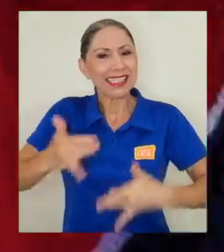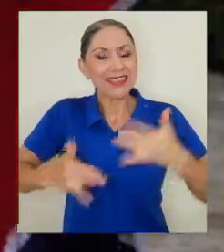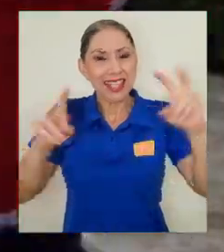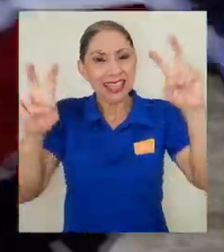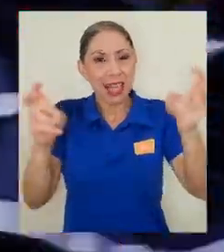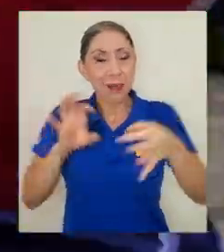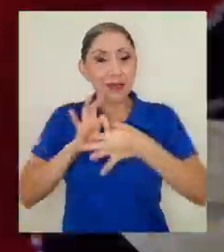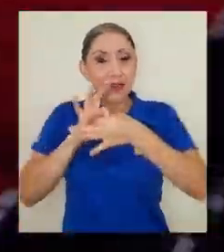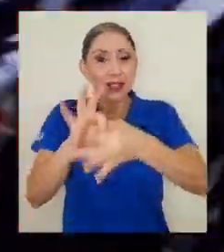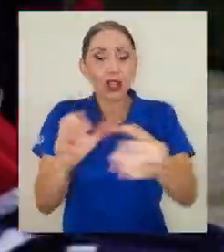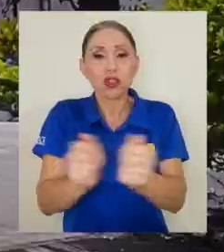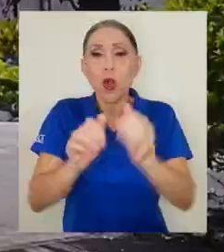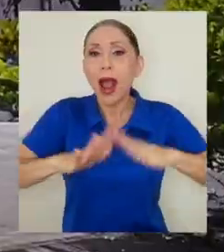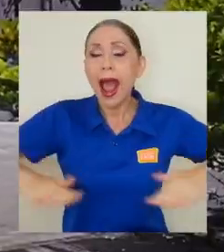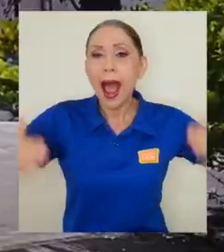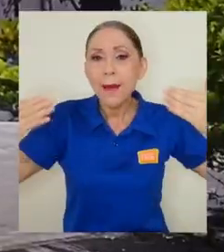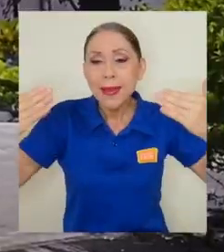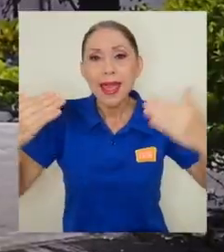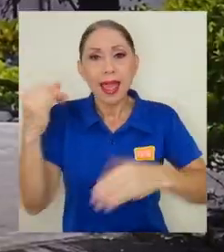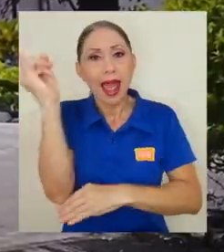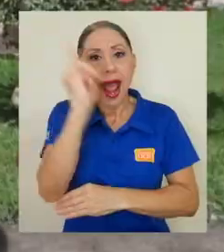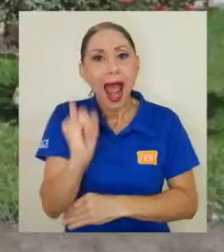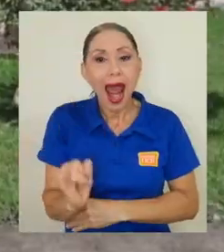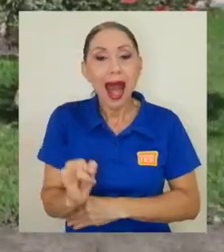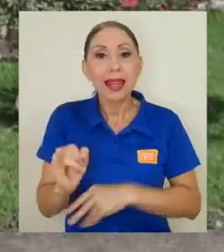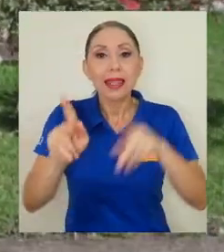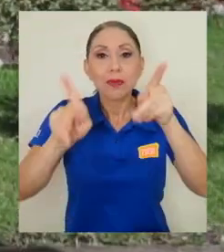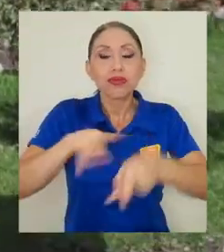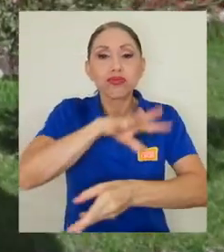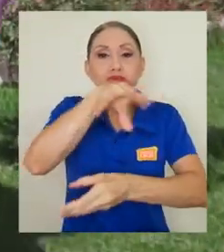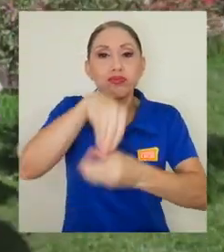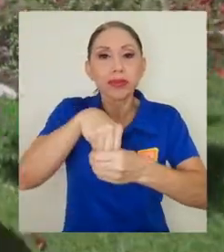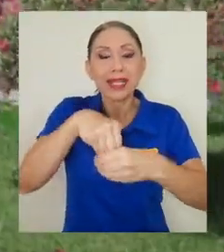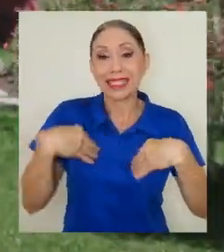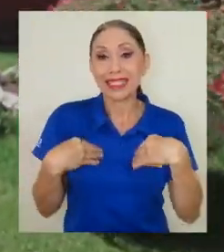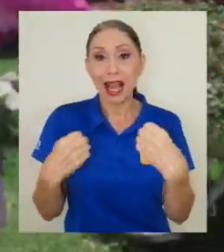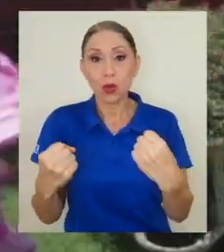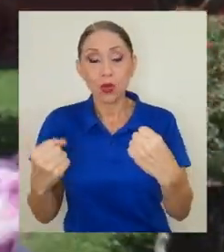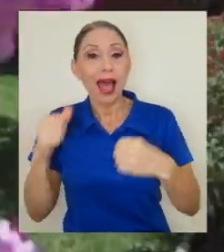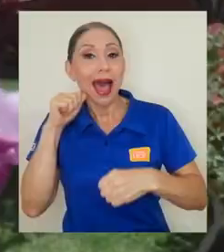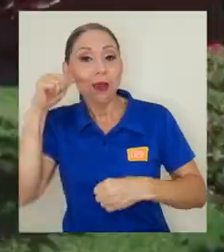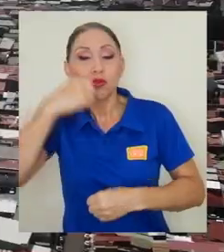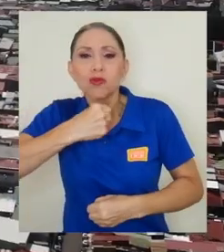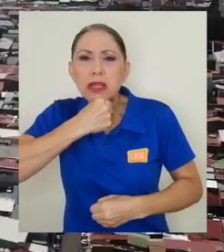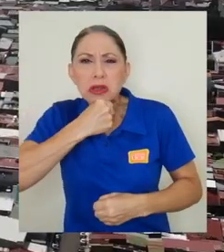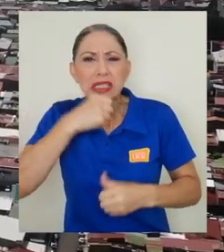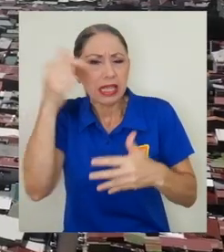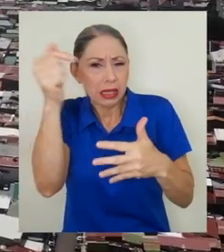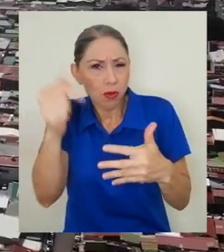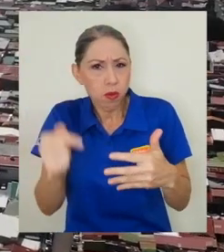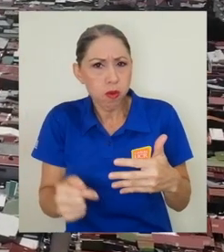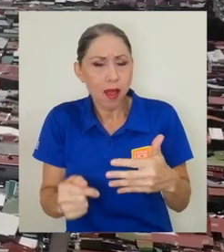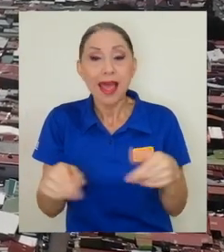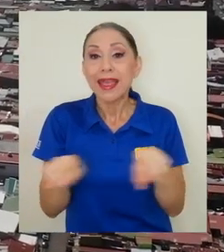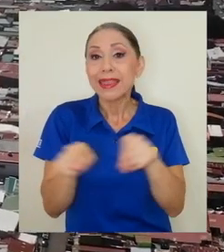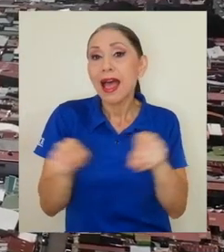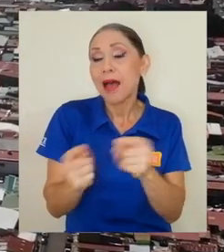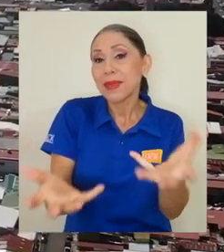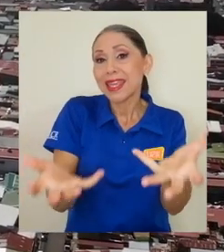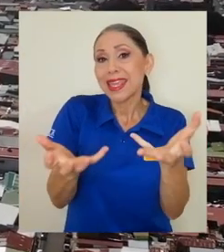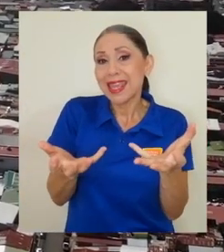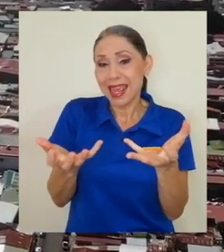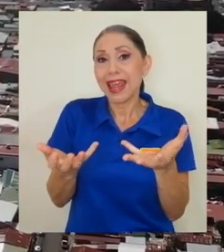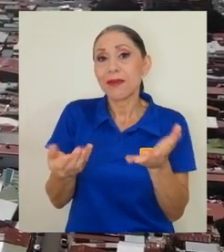relacionadas a ambiente, arte, inclusión, salud, adultos mayores, entre otros. A la vez, pretenden dar a